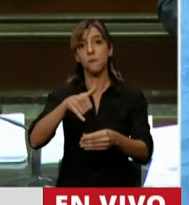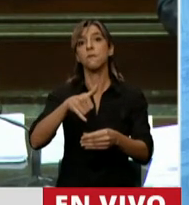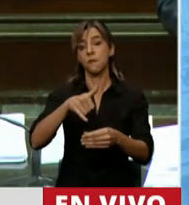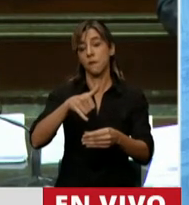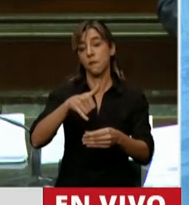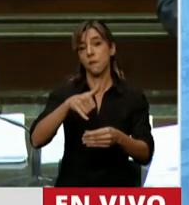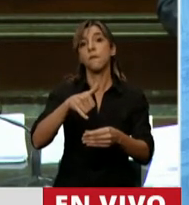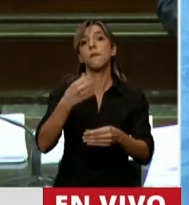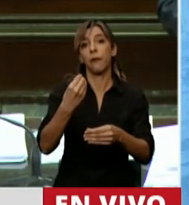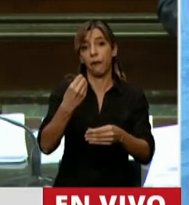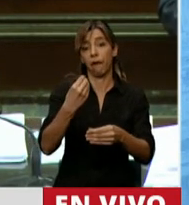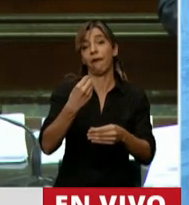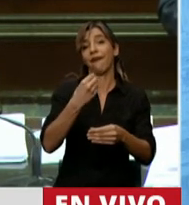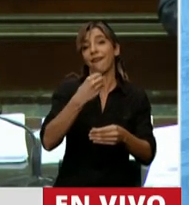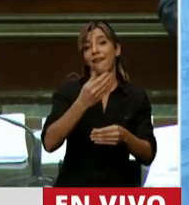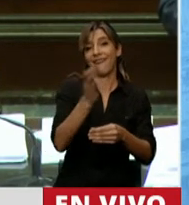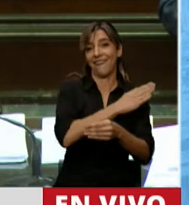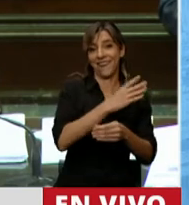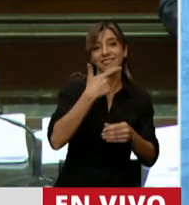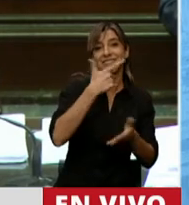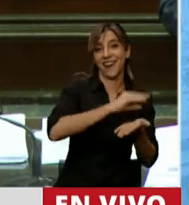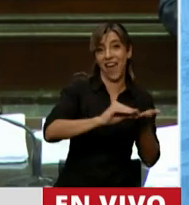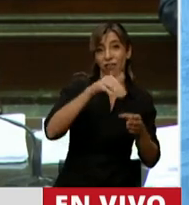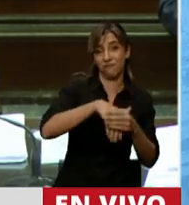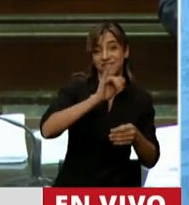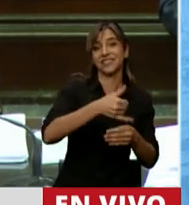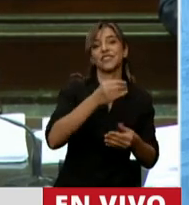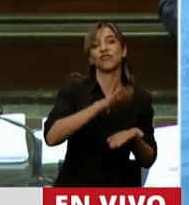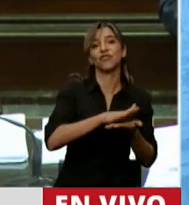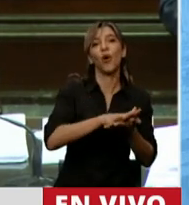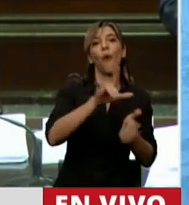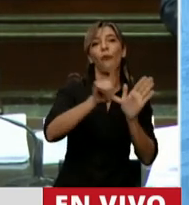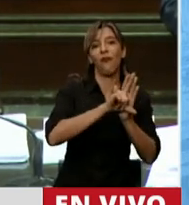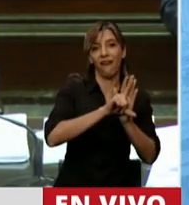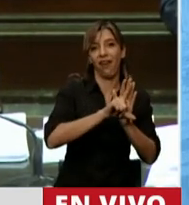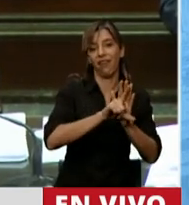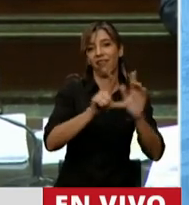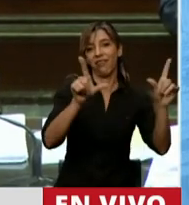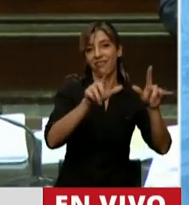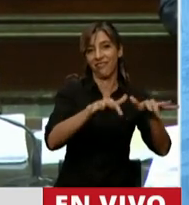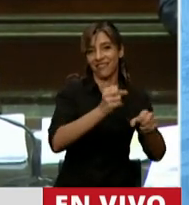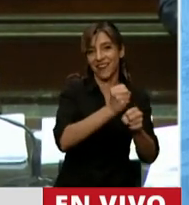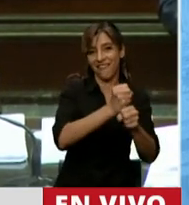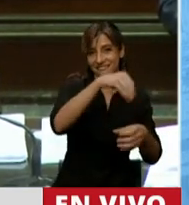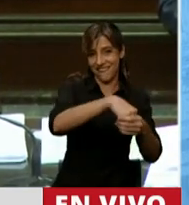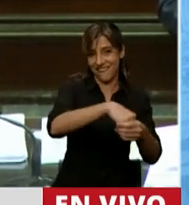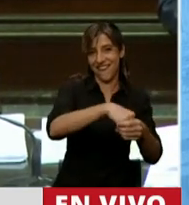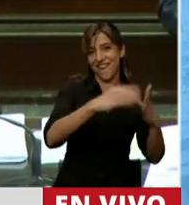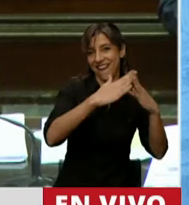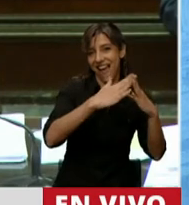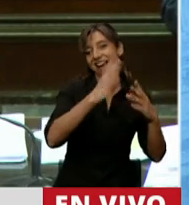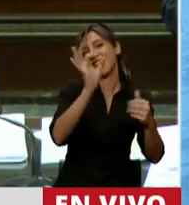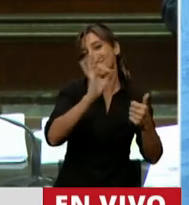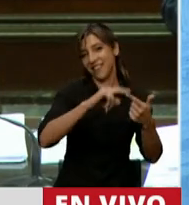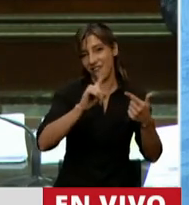teletrabajo en base al proyecto que había surgido de la Cámara de Diputados. Es una ley que garantiza